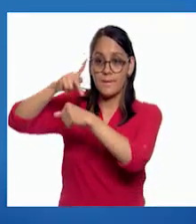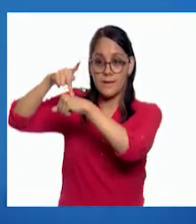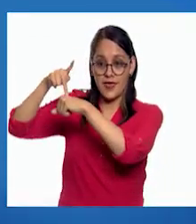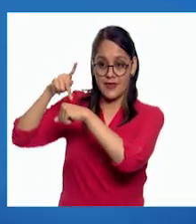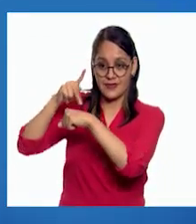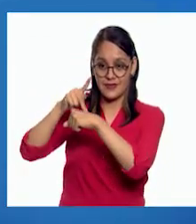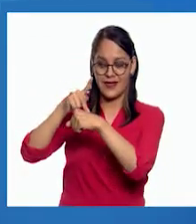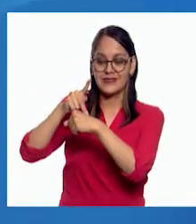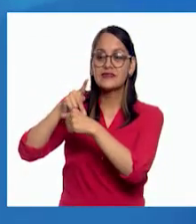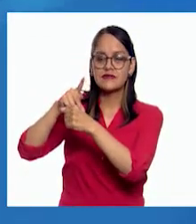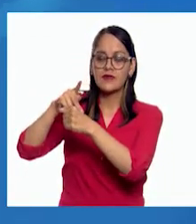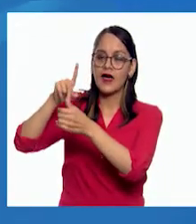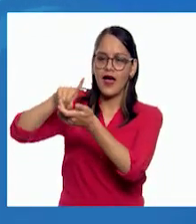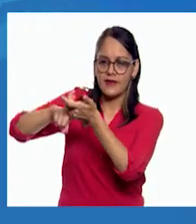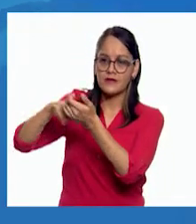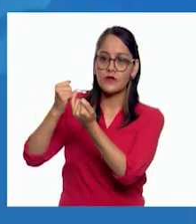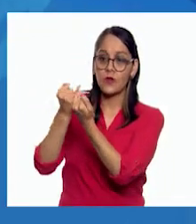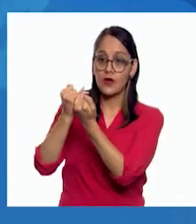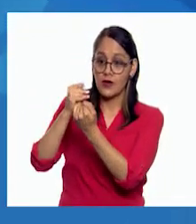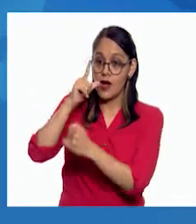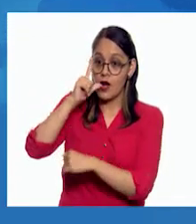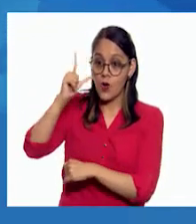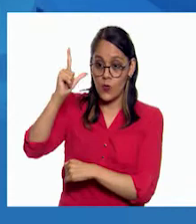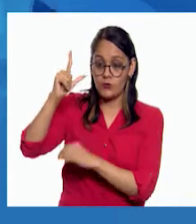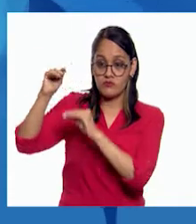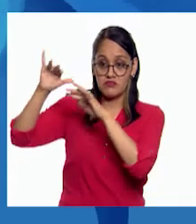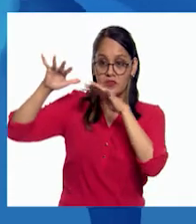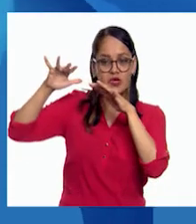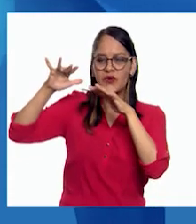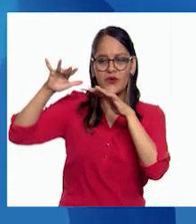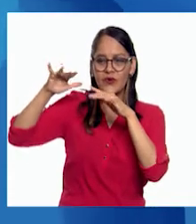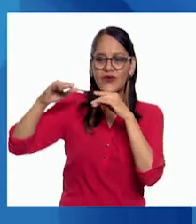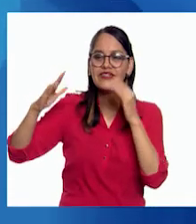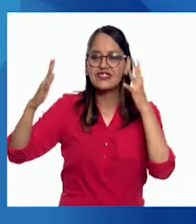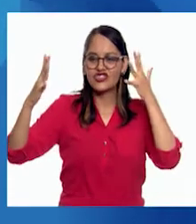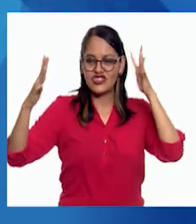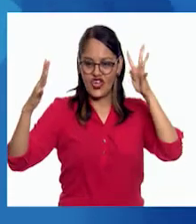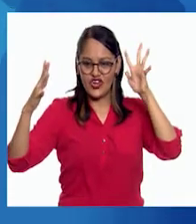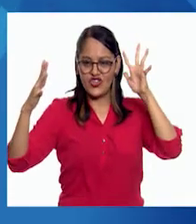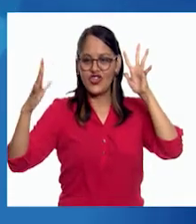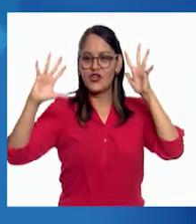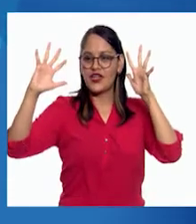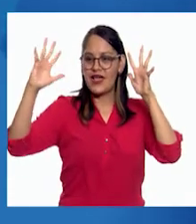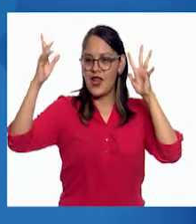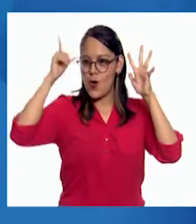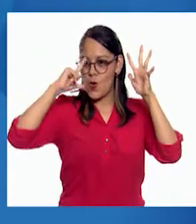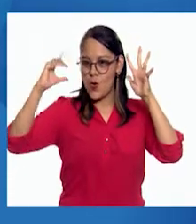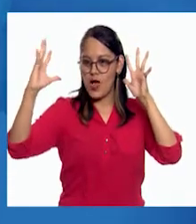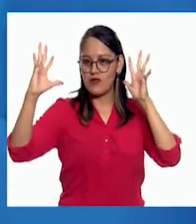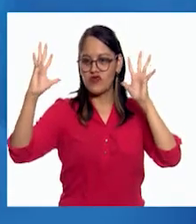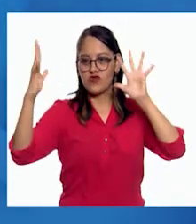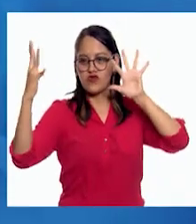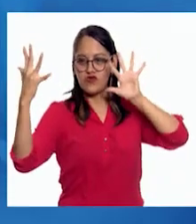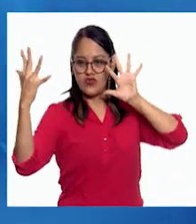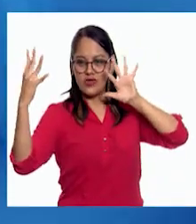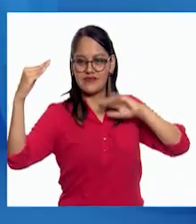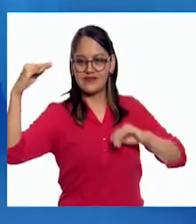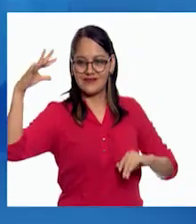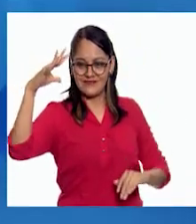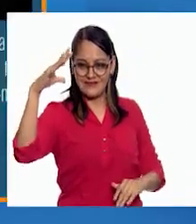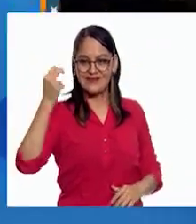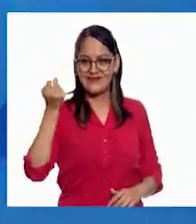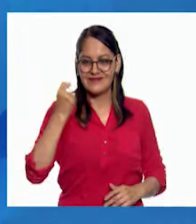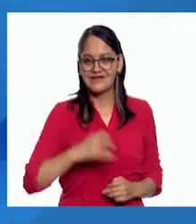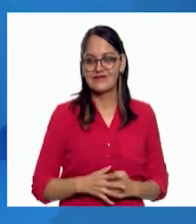tipo de luz, solo la refleja, por lo que nosotros vemos la luz del sol reflejada en ella, como mencionabas lo del espejo.